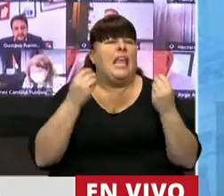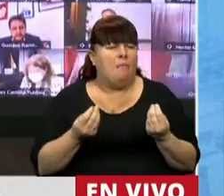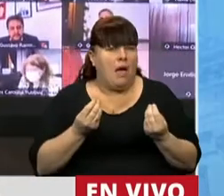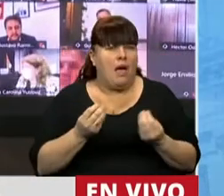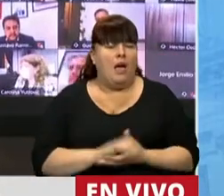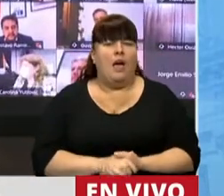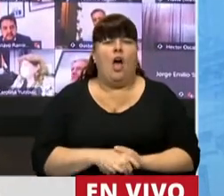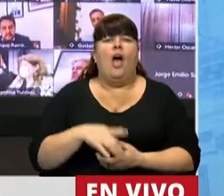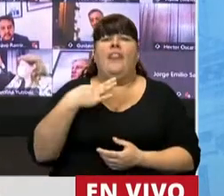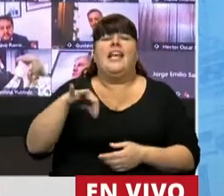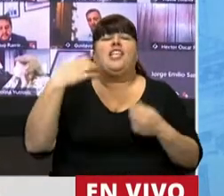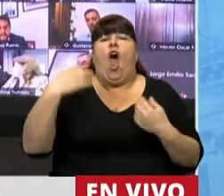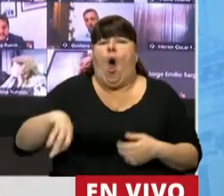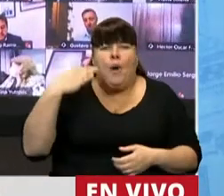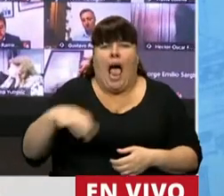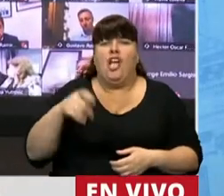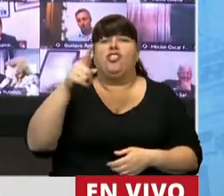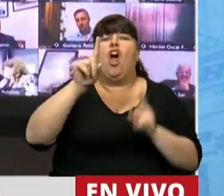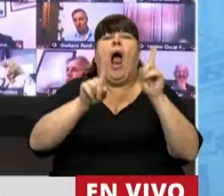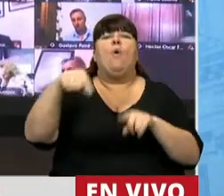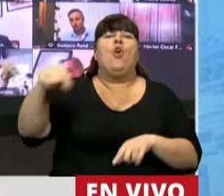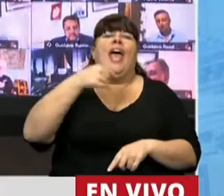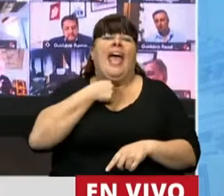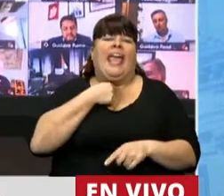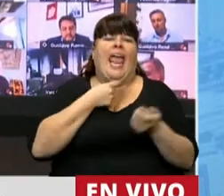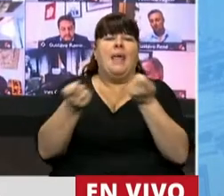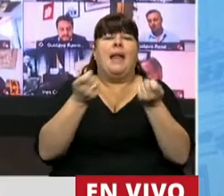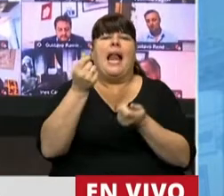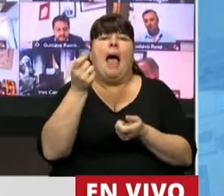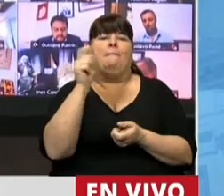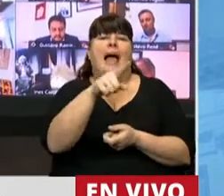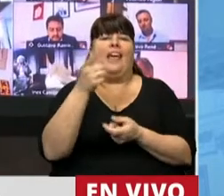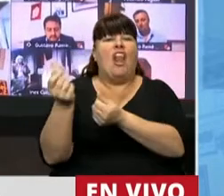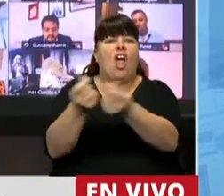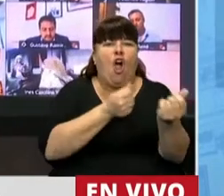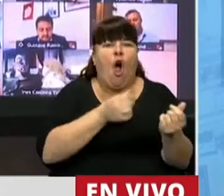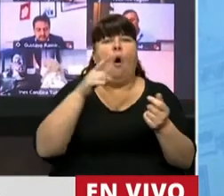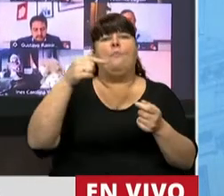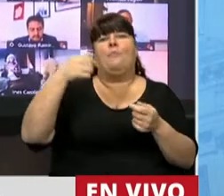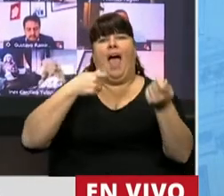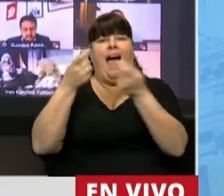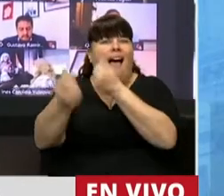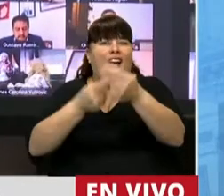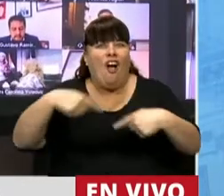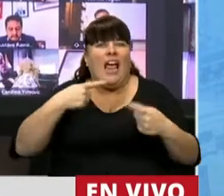que obligar a aquellos que intentan administrar el dinero de los consumidores y de los usuarios,